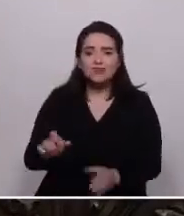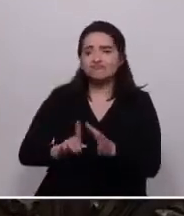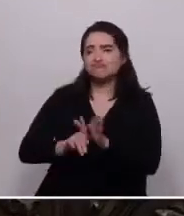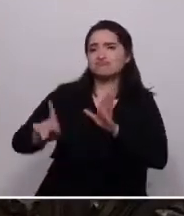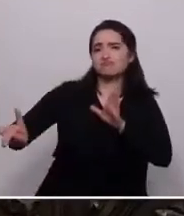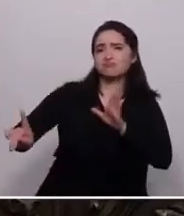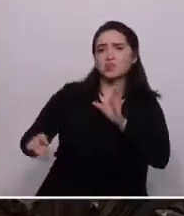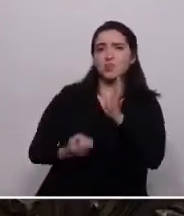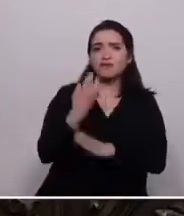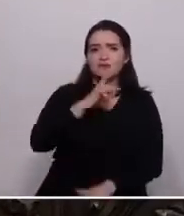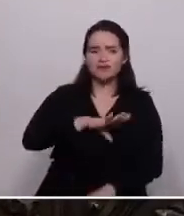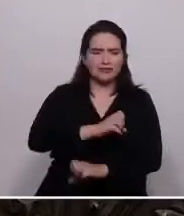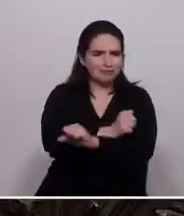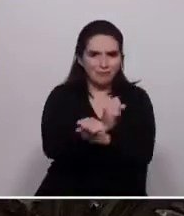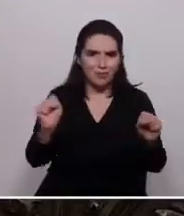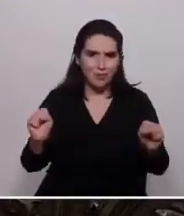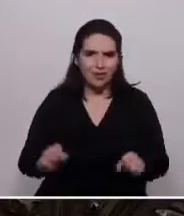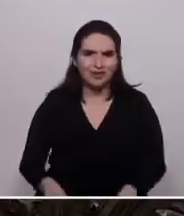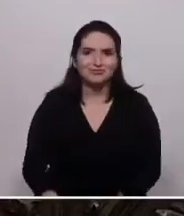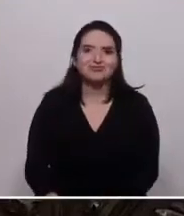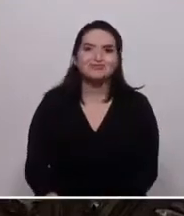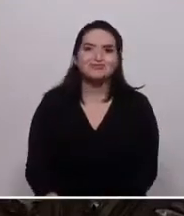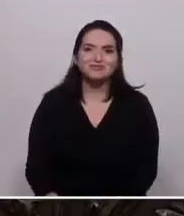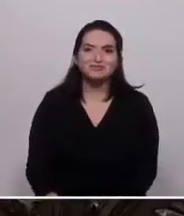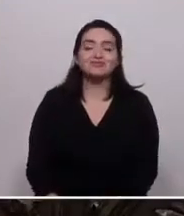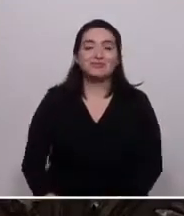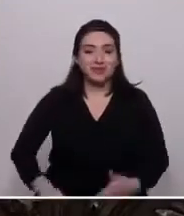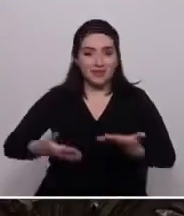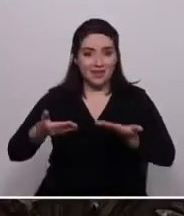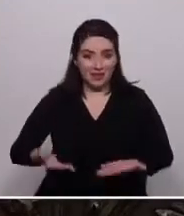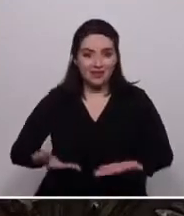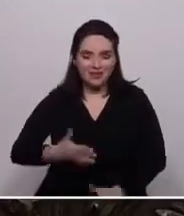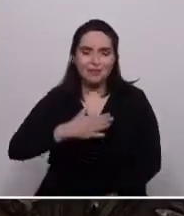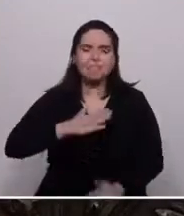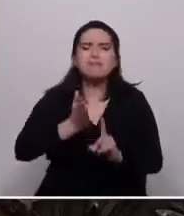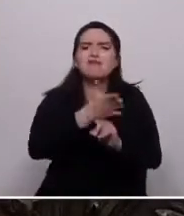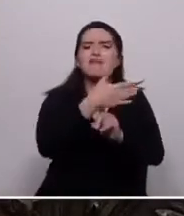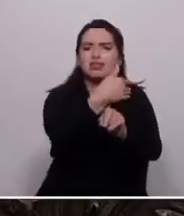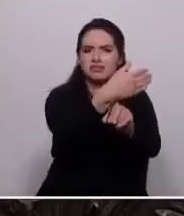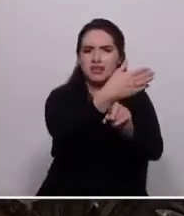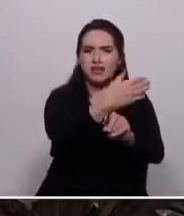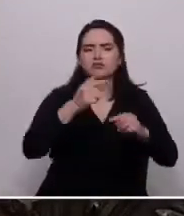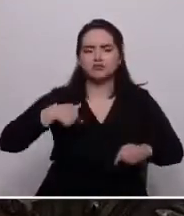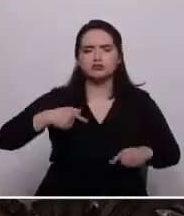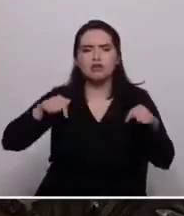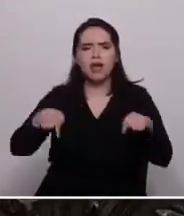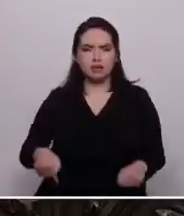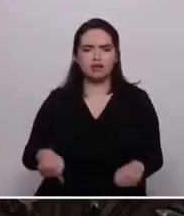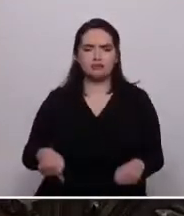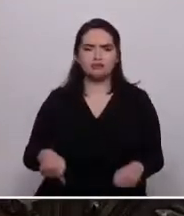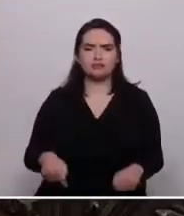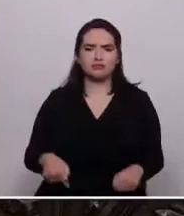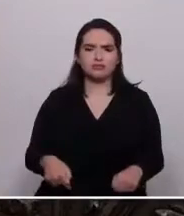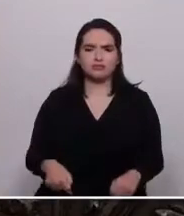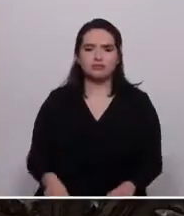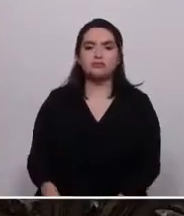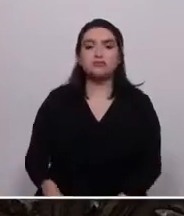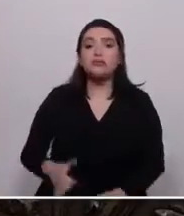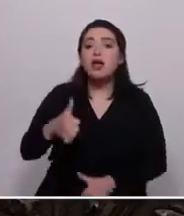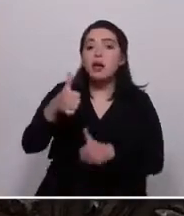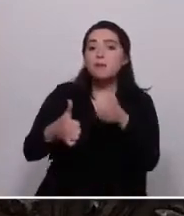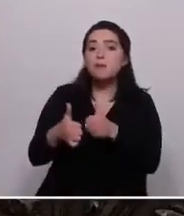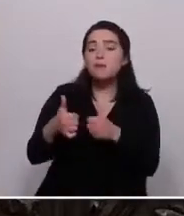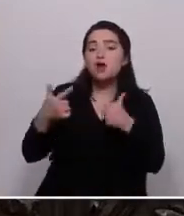este nuevo Chile. Esta es mi bandera, por eso estoy aquí, sin una carrera política,